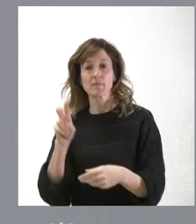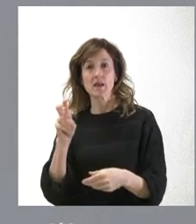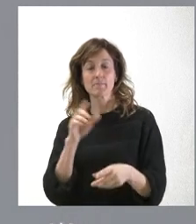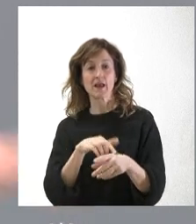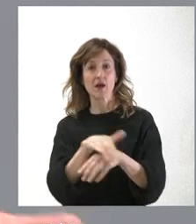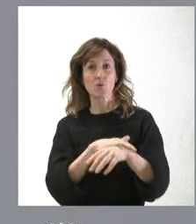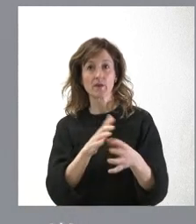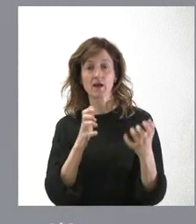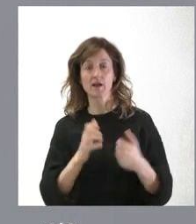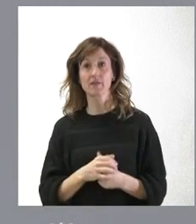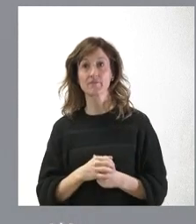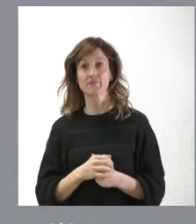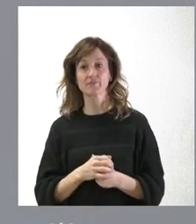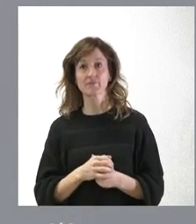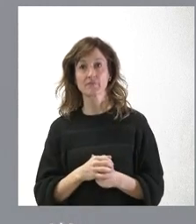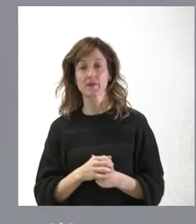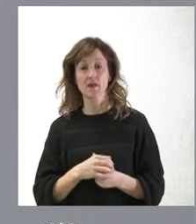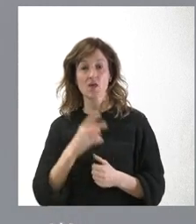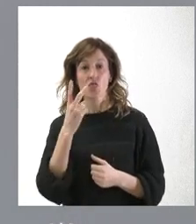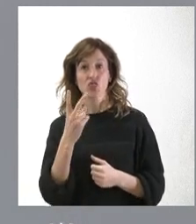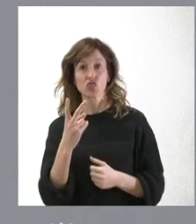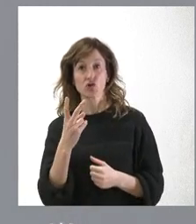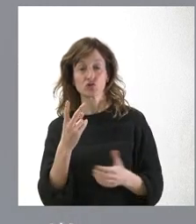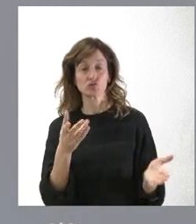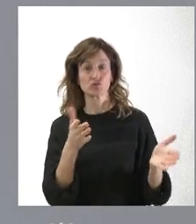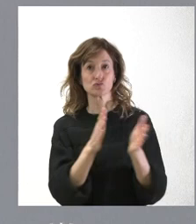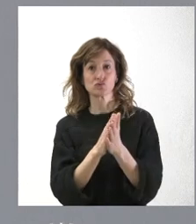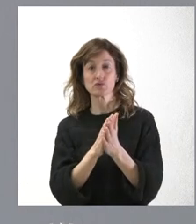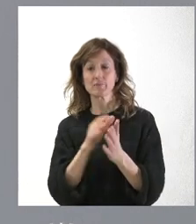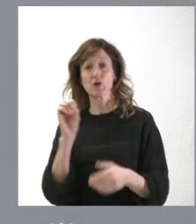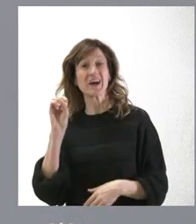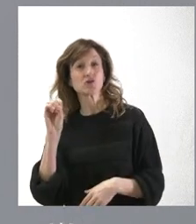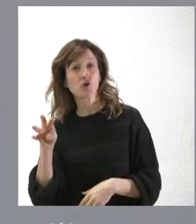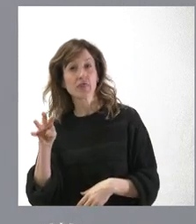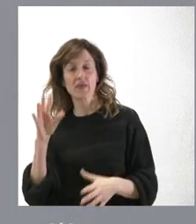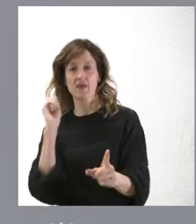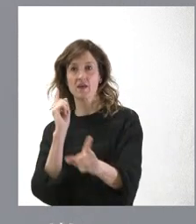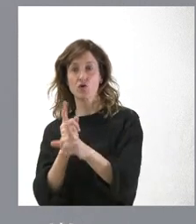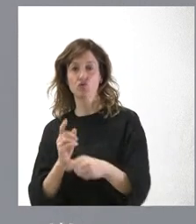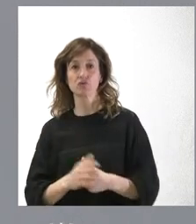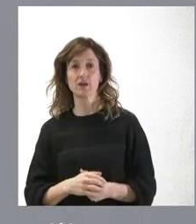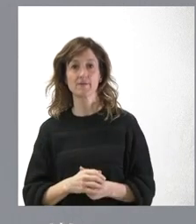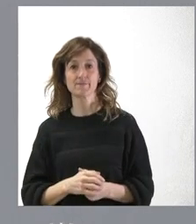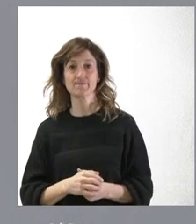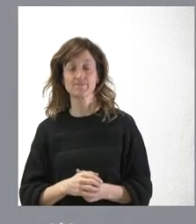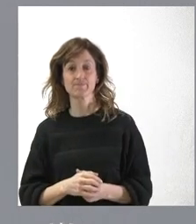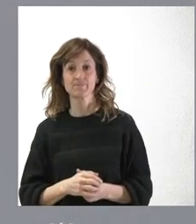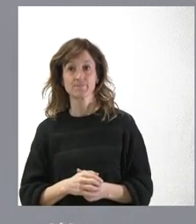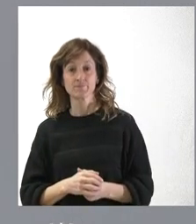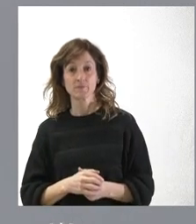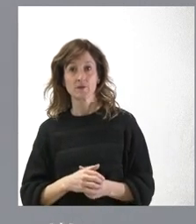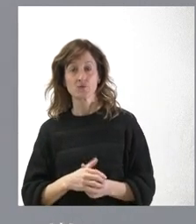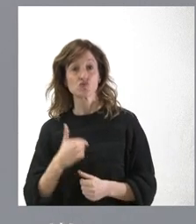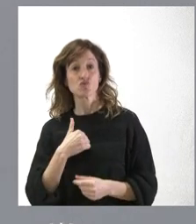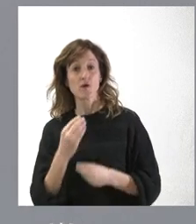del Gobierno. Votaron dos comunidades autónomas en la posición del Gobierno, 14 votaron en contra. ¿Nosotros qué vamos a hacer? Pues poner la cifra